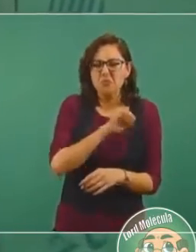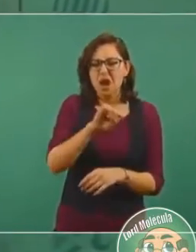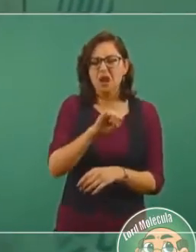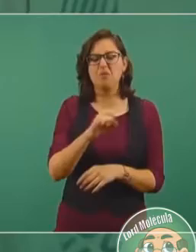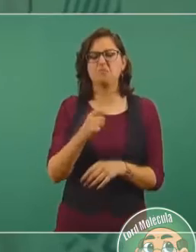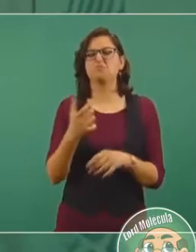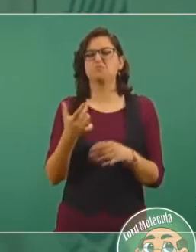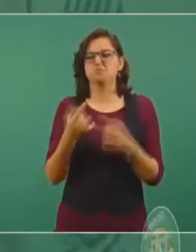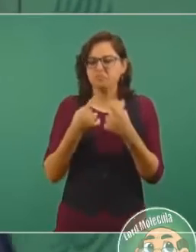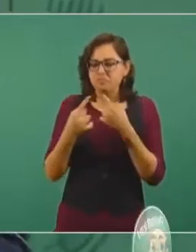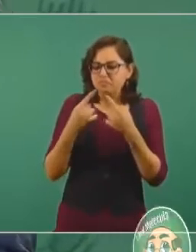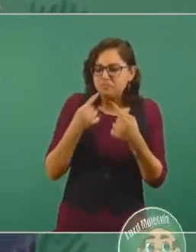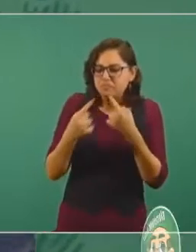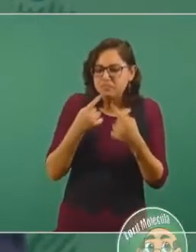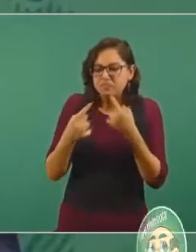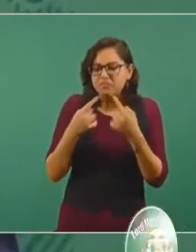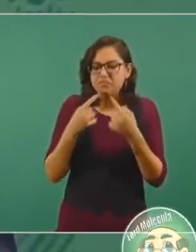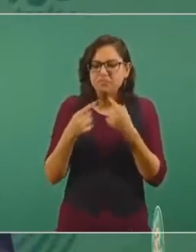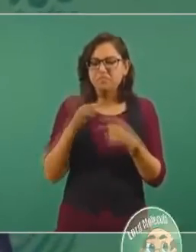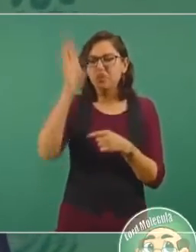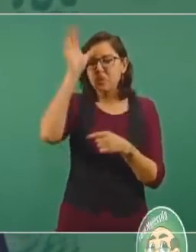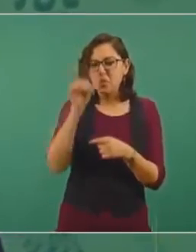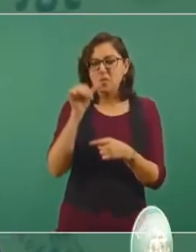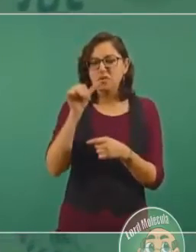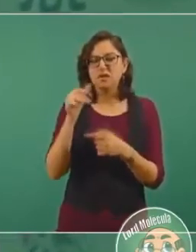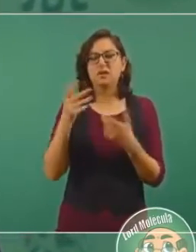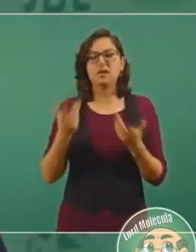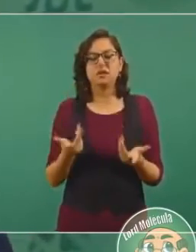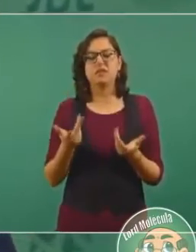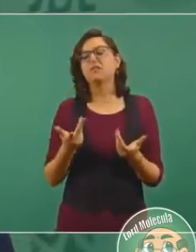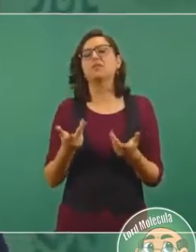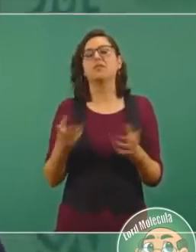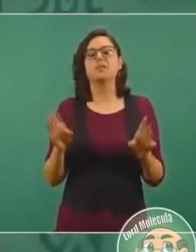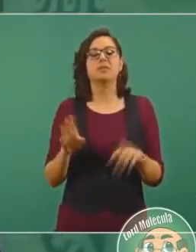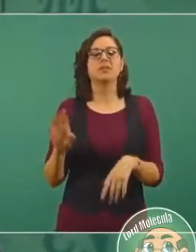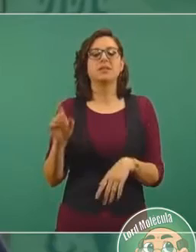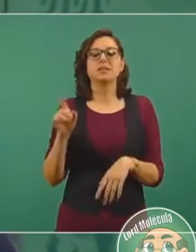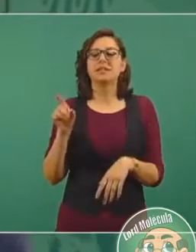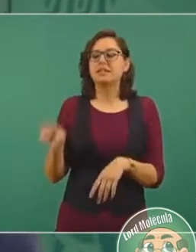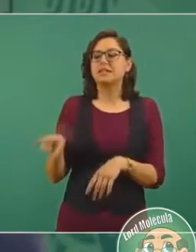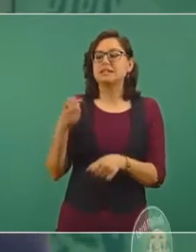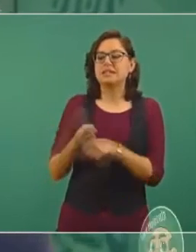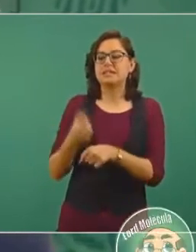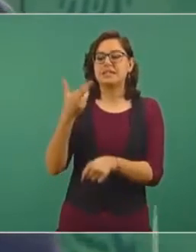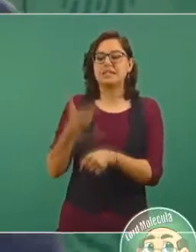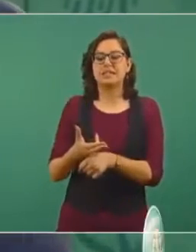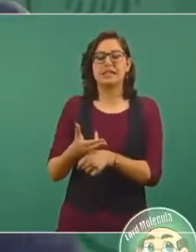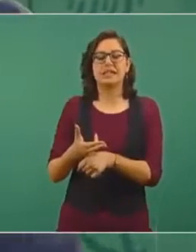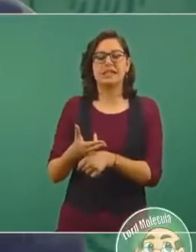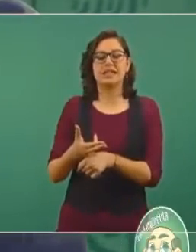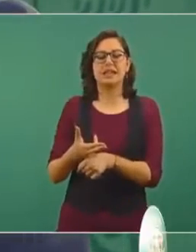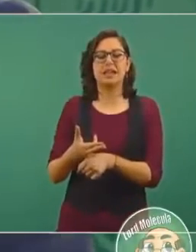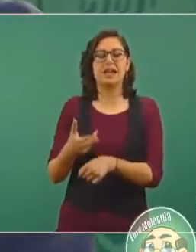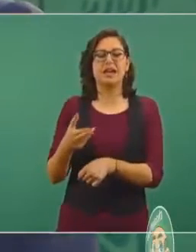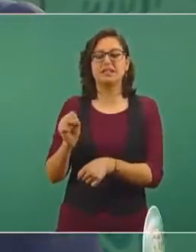a trabajar a la secretaria de Energía del gobierno